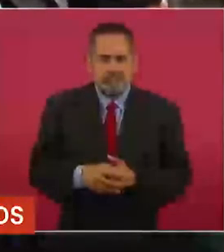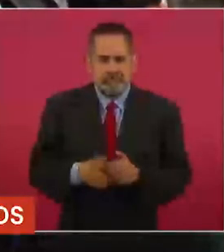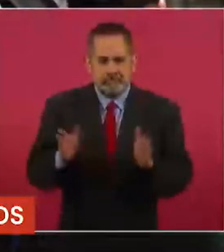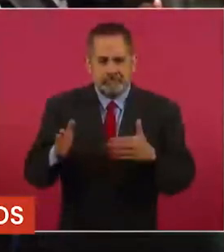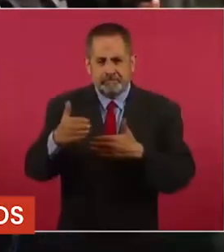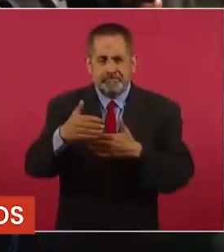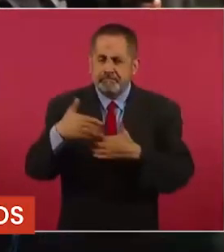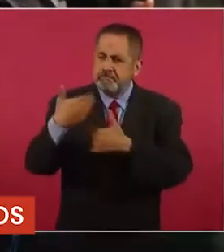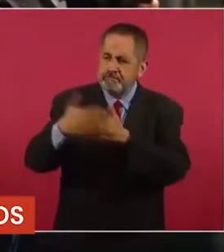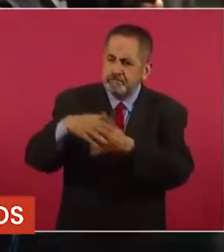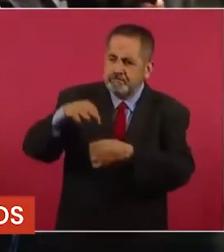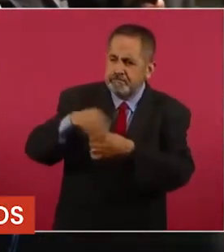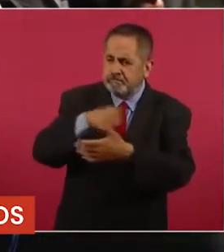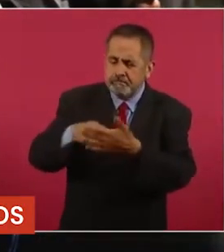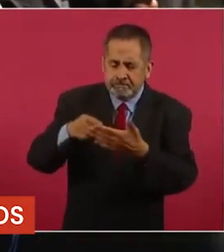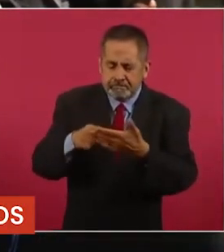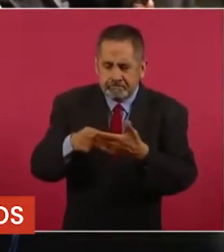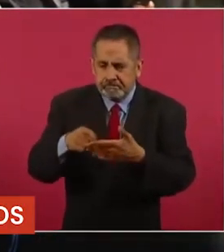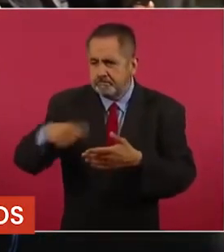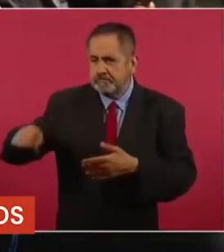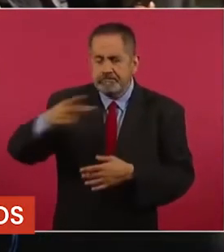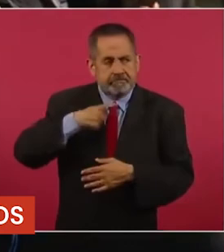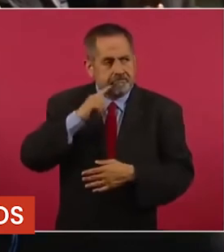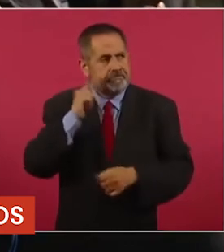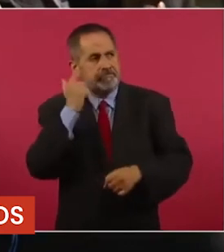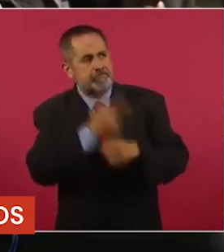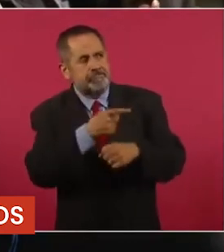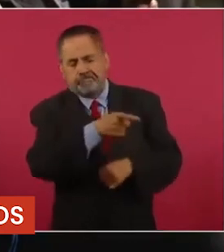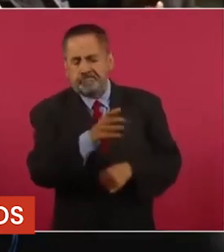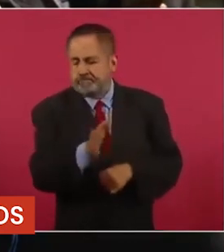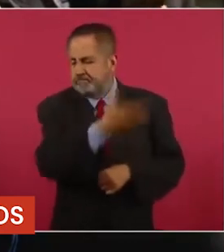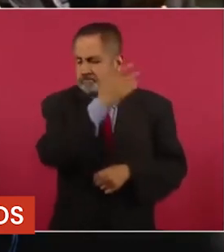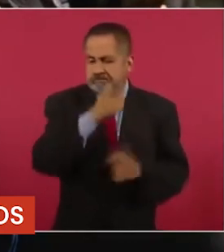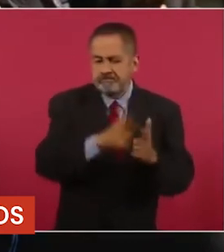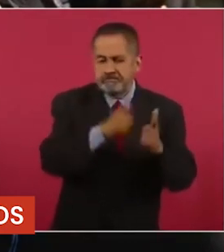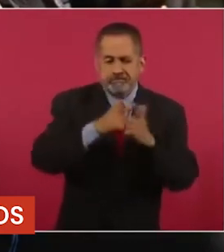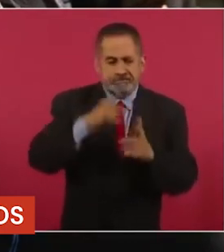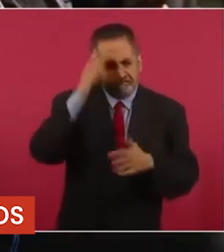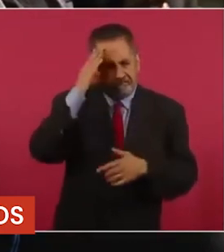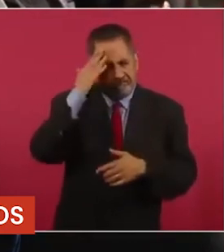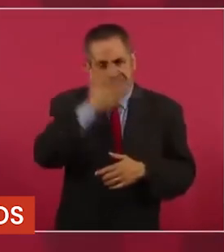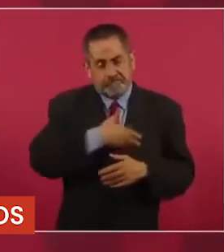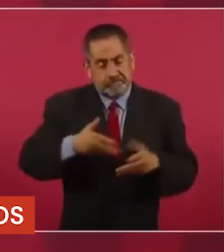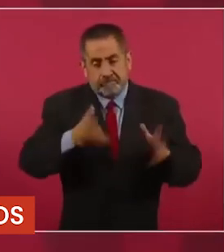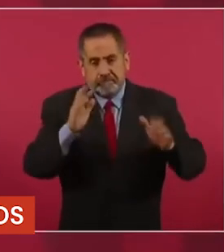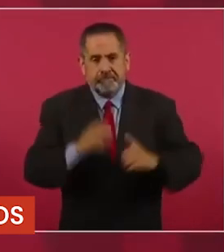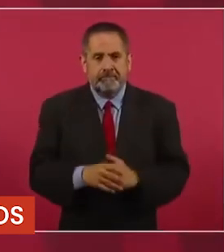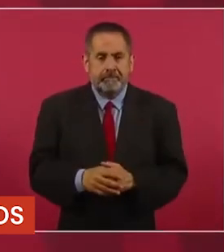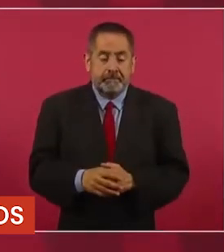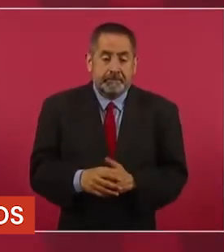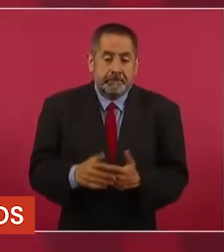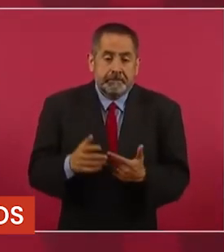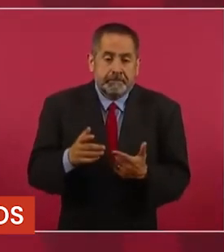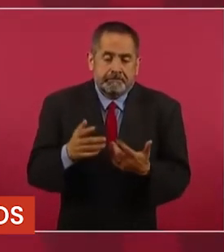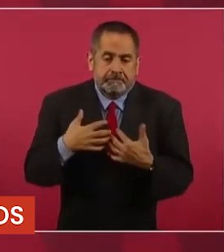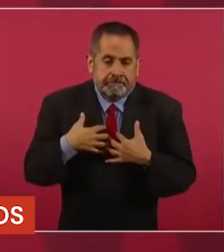urnas la calidad de los dirigentes políticos de partidos? No sé, porque eso